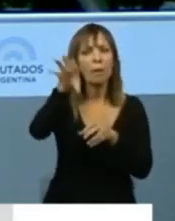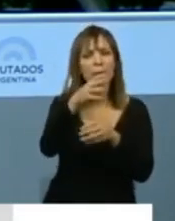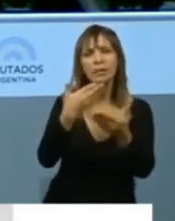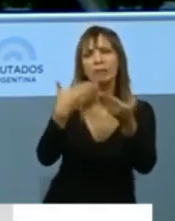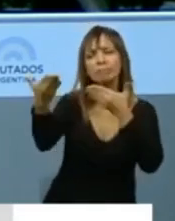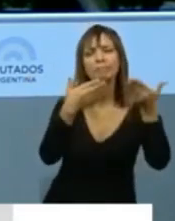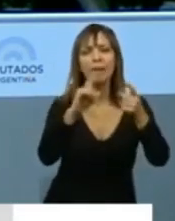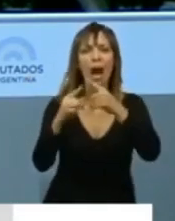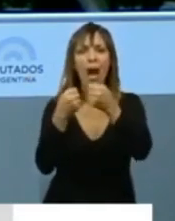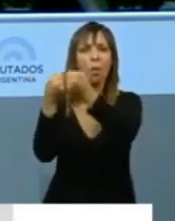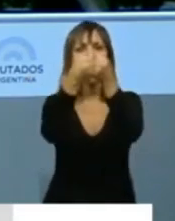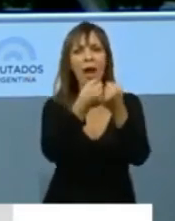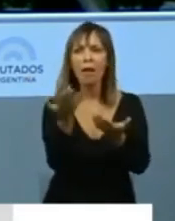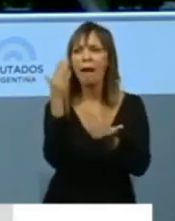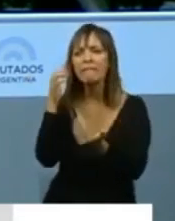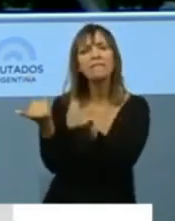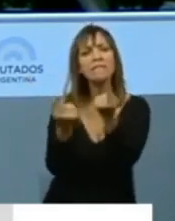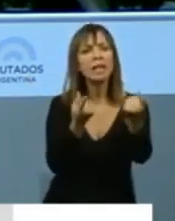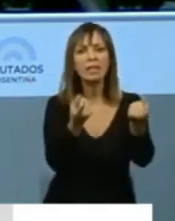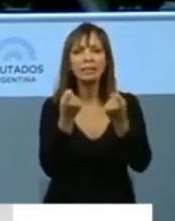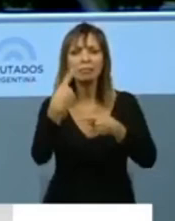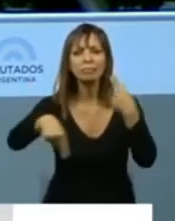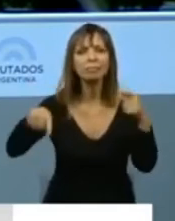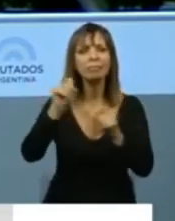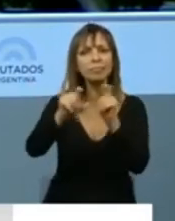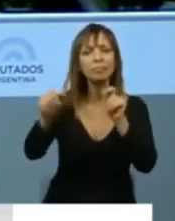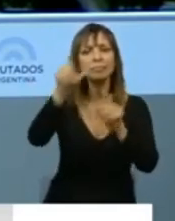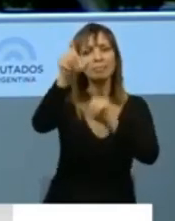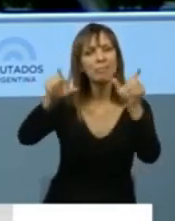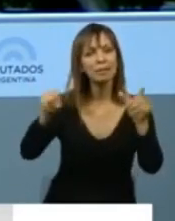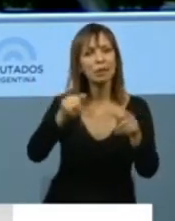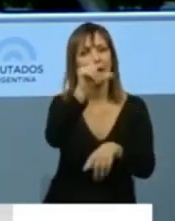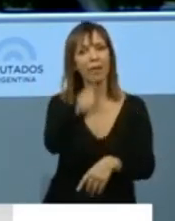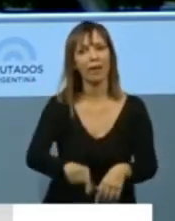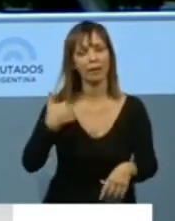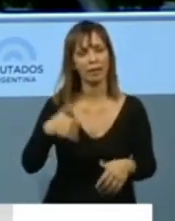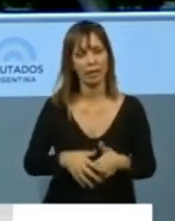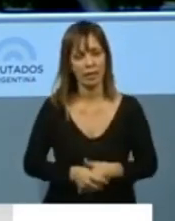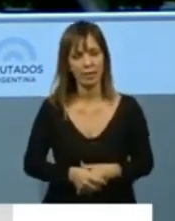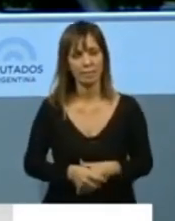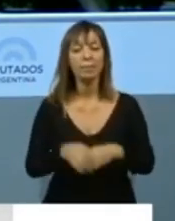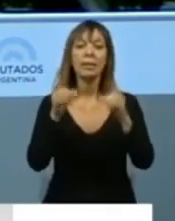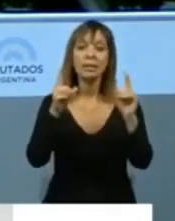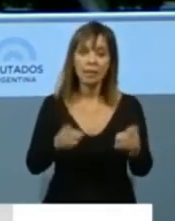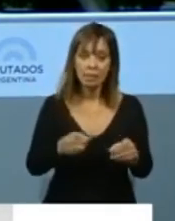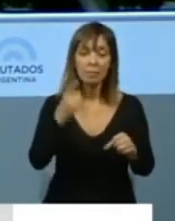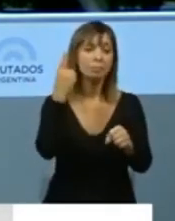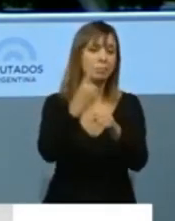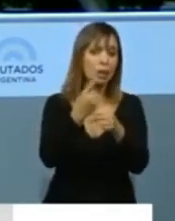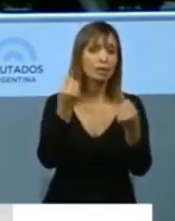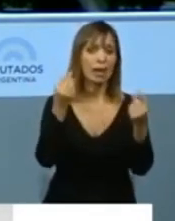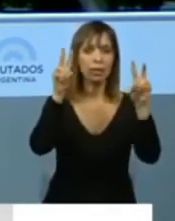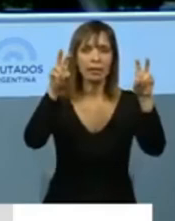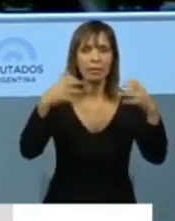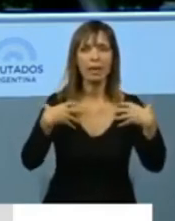pudiendo escuchar a cada uno de los ciudadanos y ciudadanos, y sobre todo, teniendo en cuenta que la salud es una